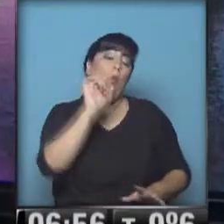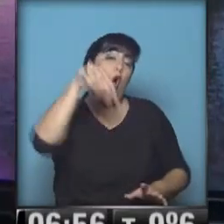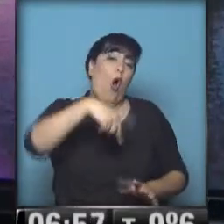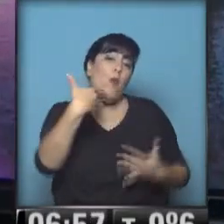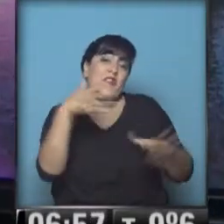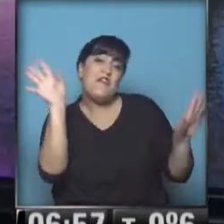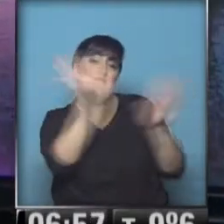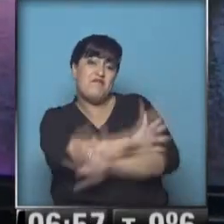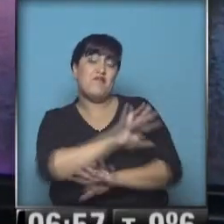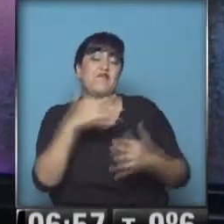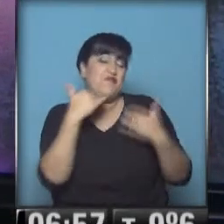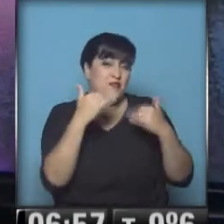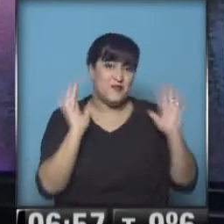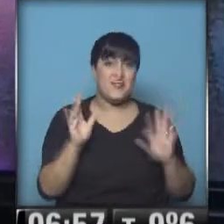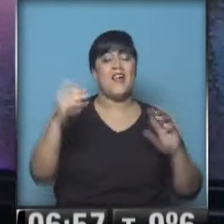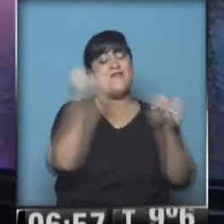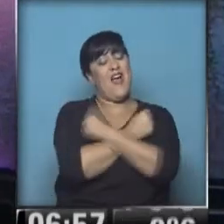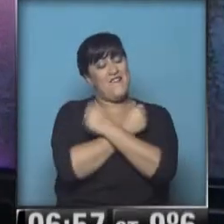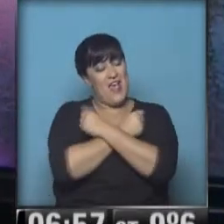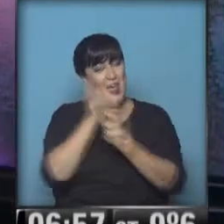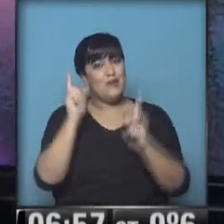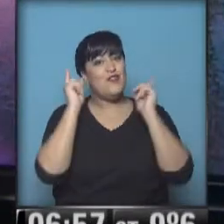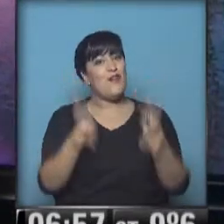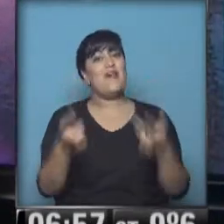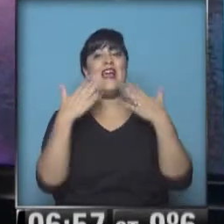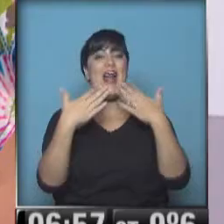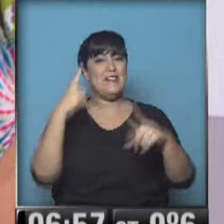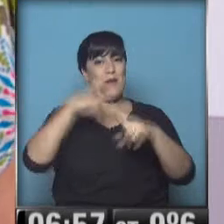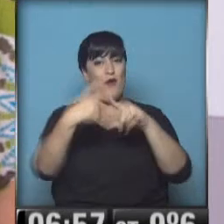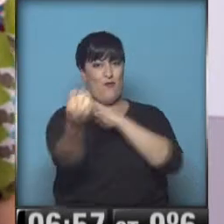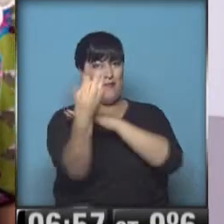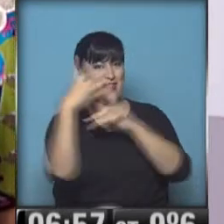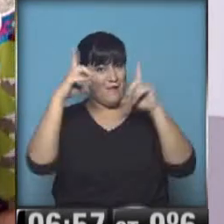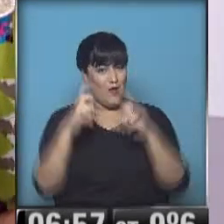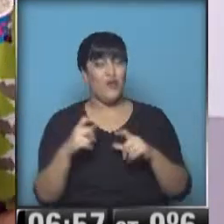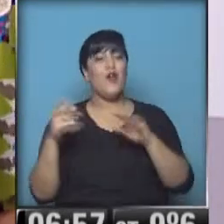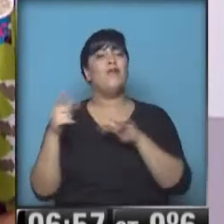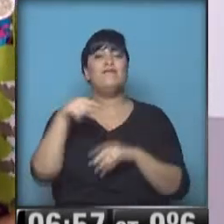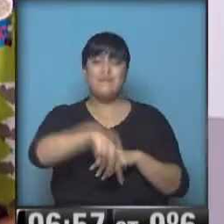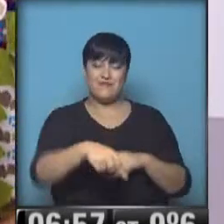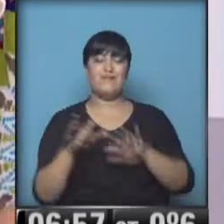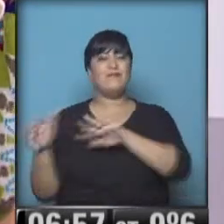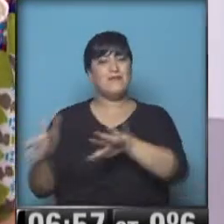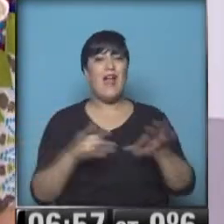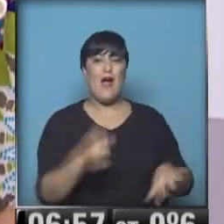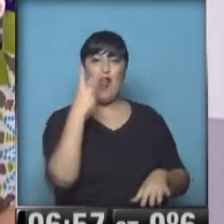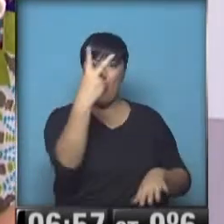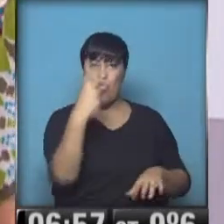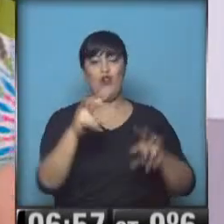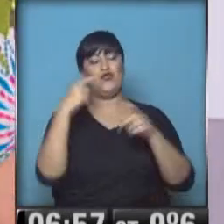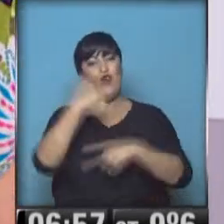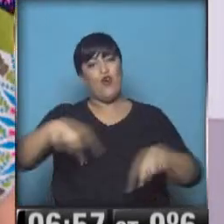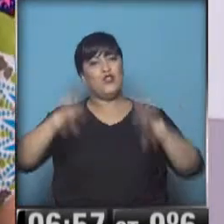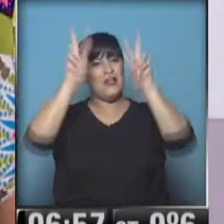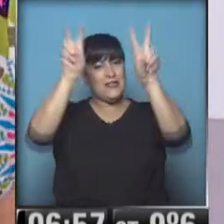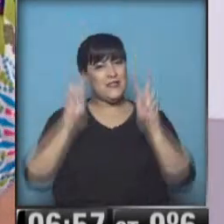equivocando. Te mandamos un abrazo muy grande y gracias por compartir tu foto. Y con esta foto de las grúas del puerto anticipamos a ustedes lo más importante que vamos a estar